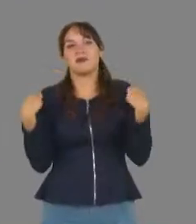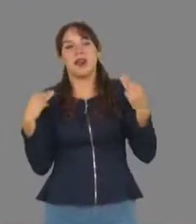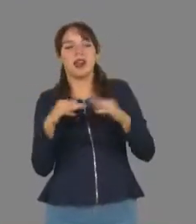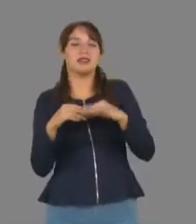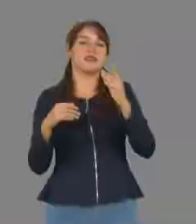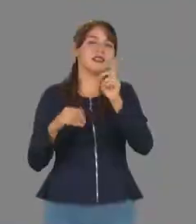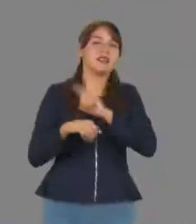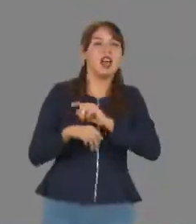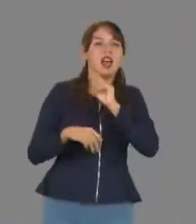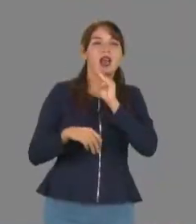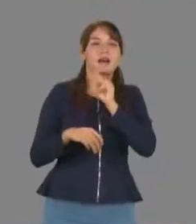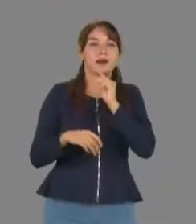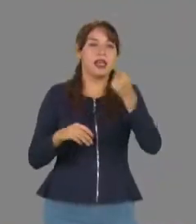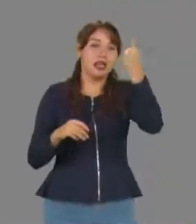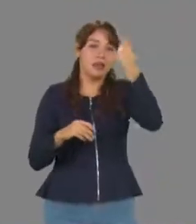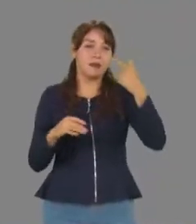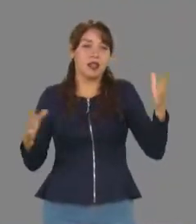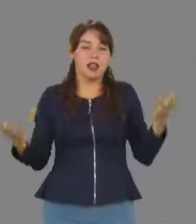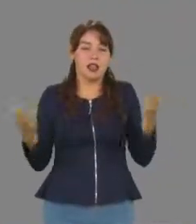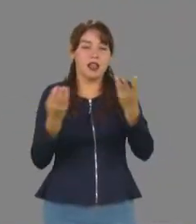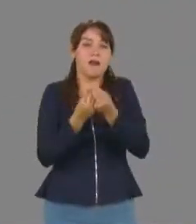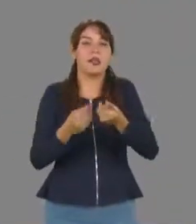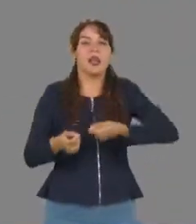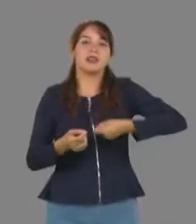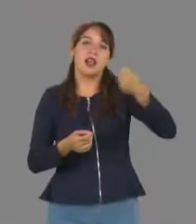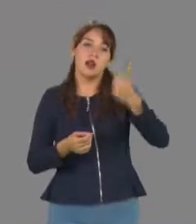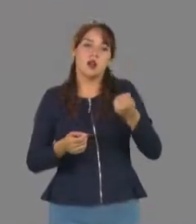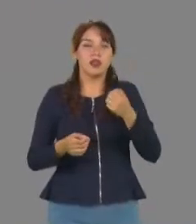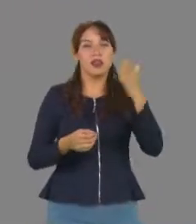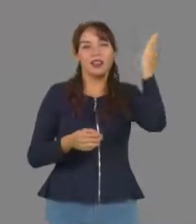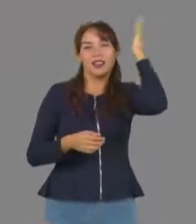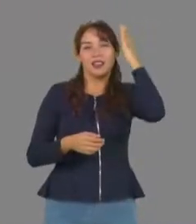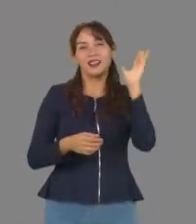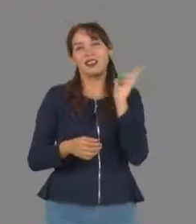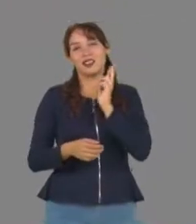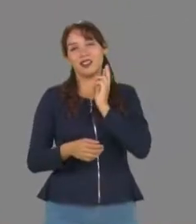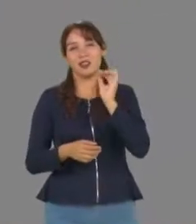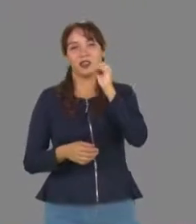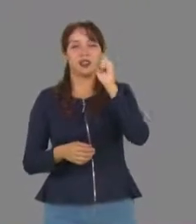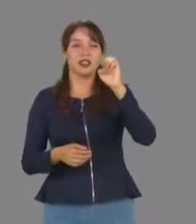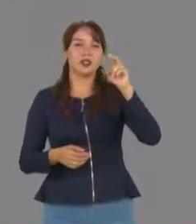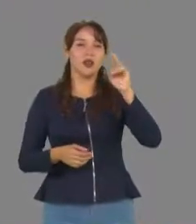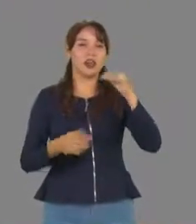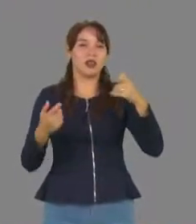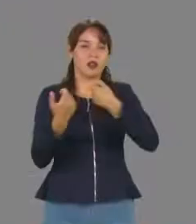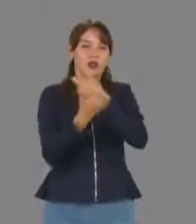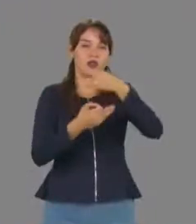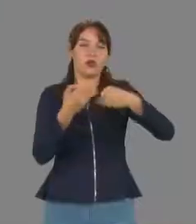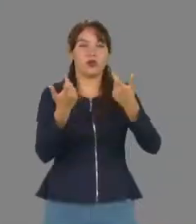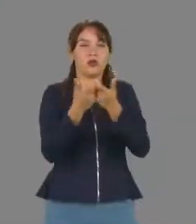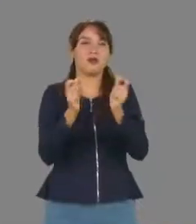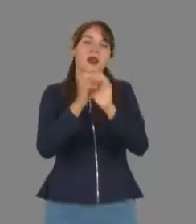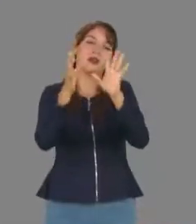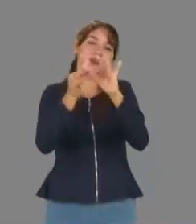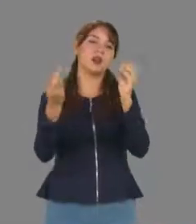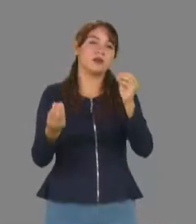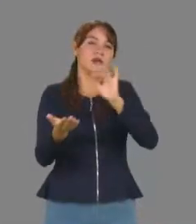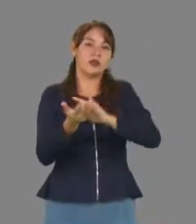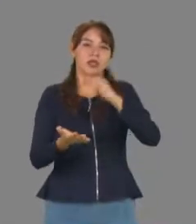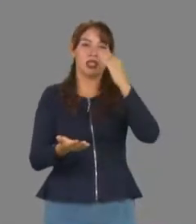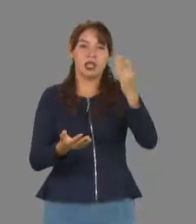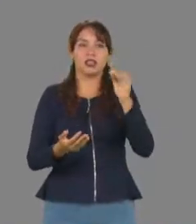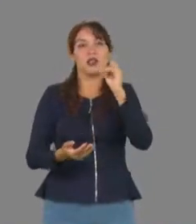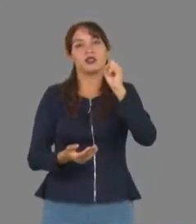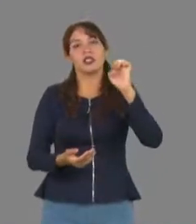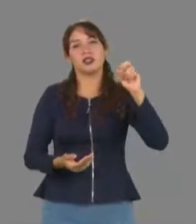En la oportunidad donde se dio el saludo fraterno al líder universitario, los miembros de la mencionada agrupación sindical destacaron el apoyo recibido por la administración que cabeza